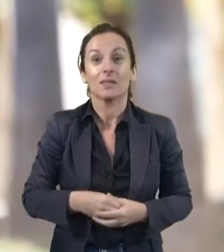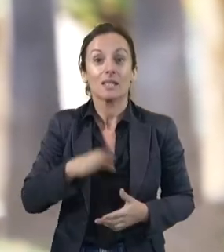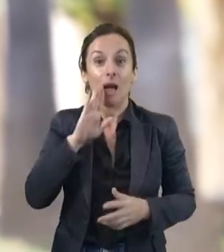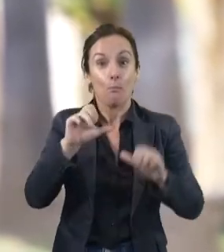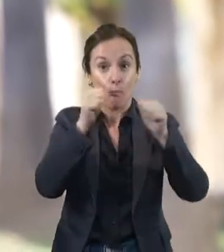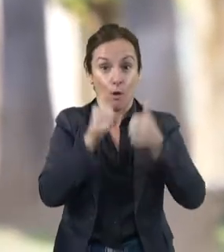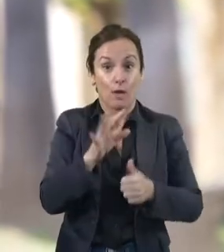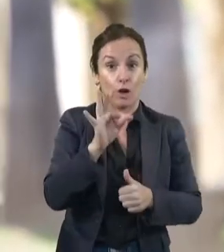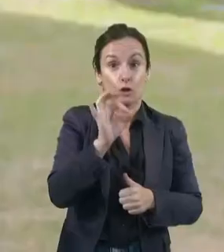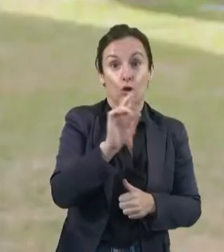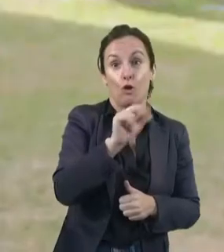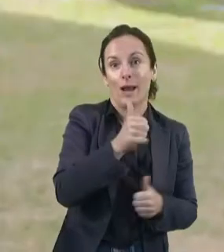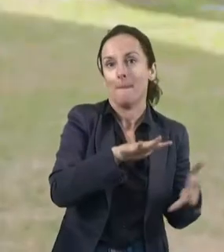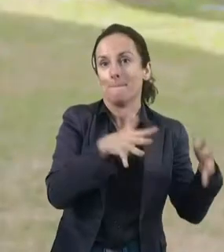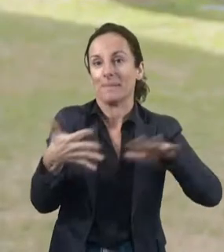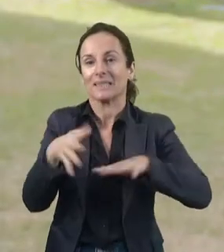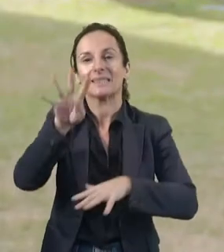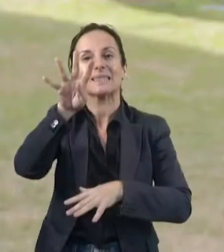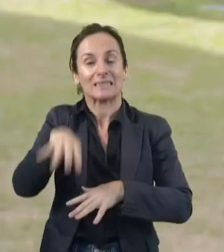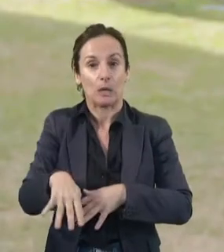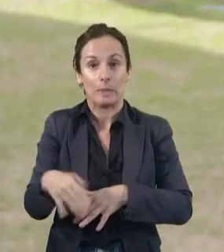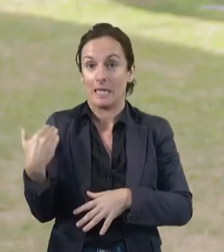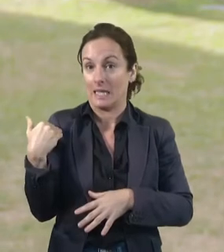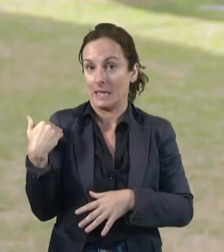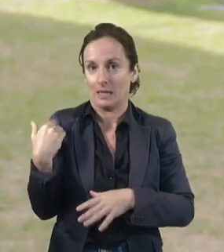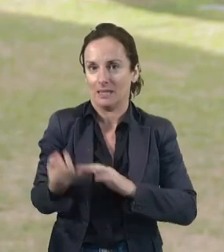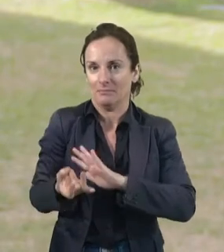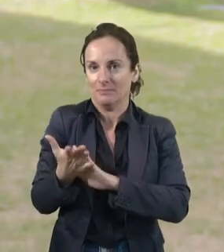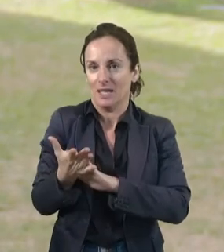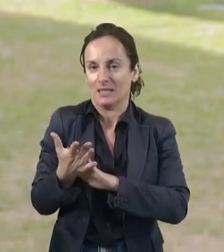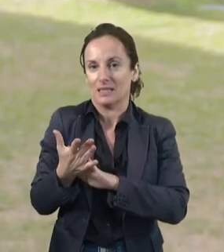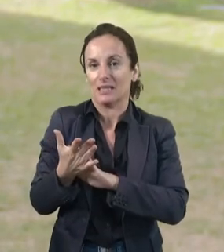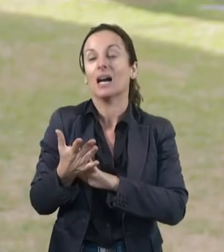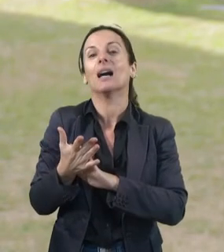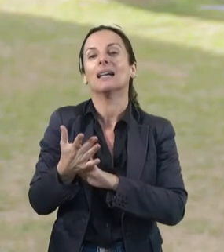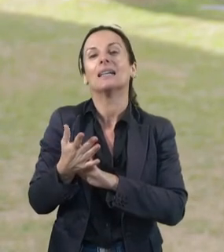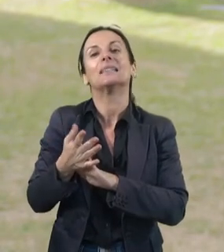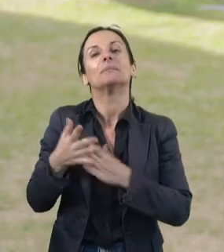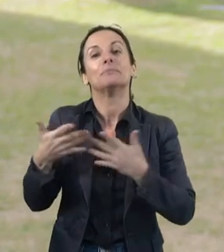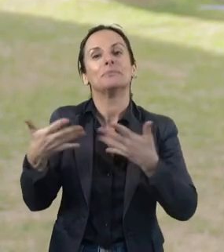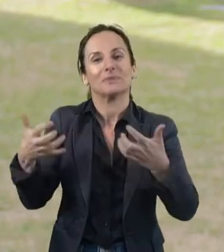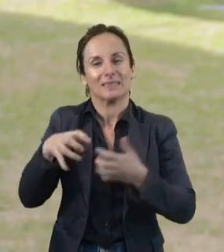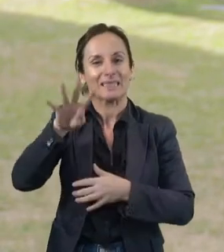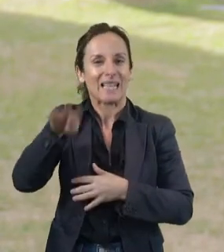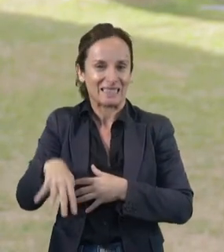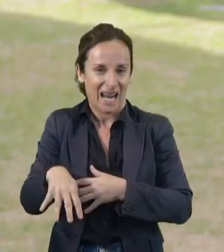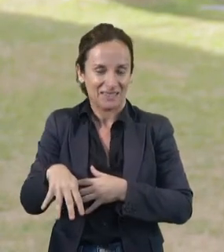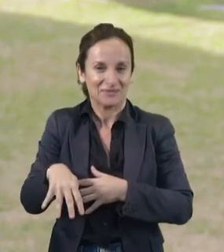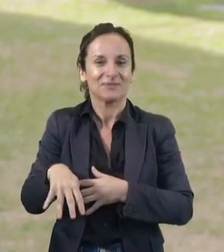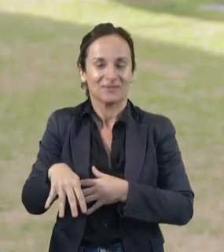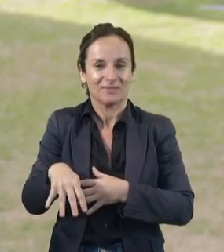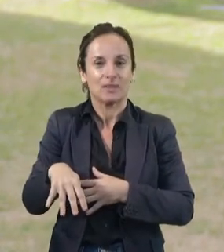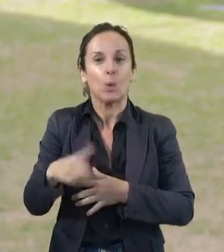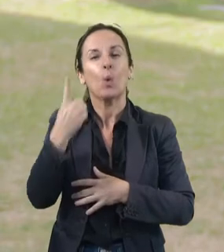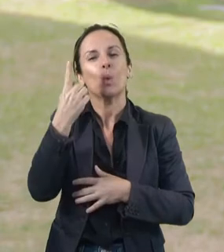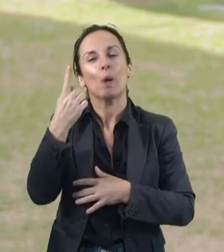TORA para Cataluña se acaba de crear como el primer manual en catalán y sí que se ha fijado